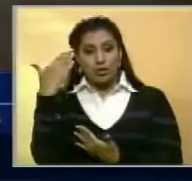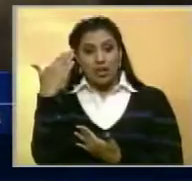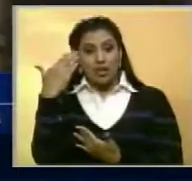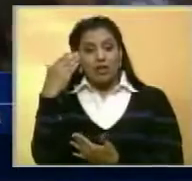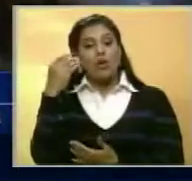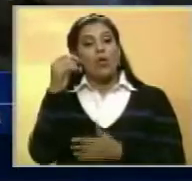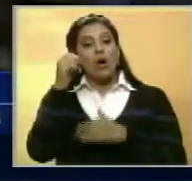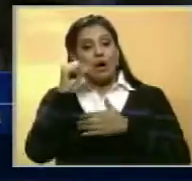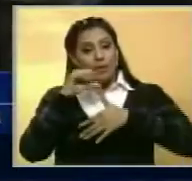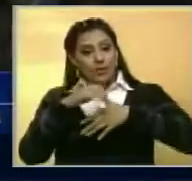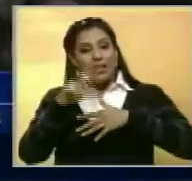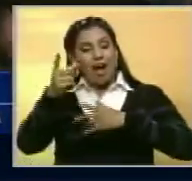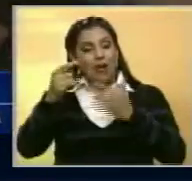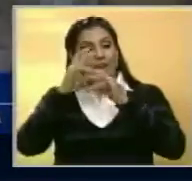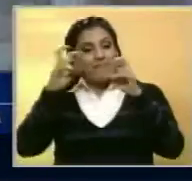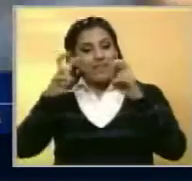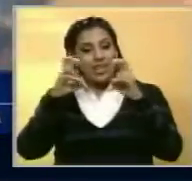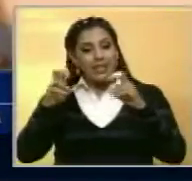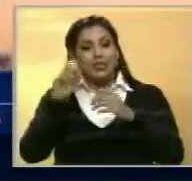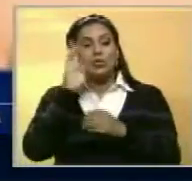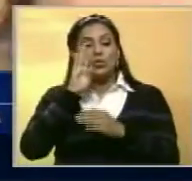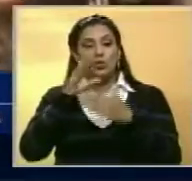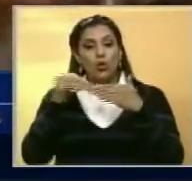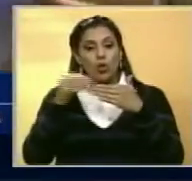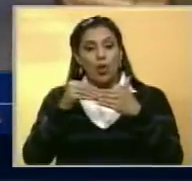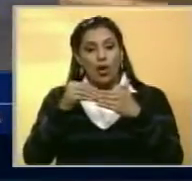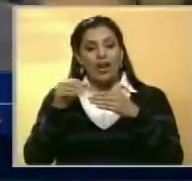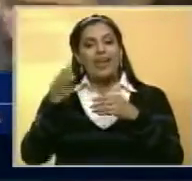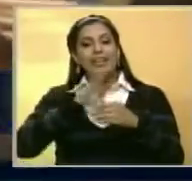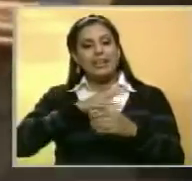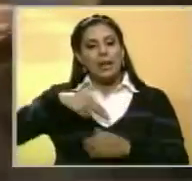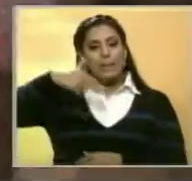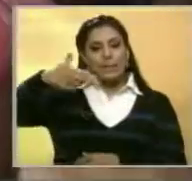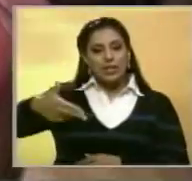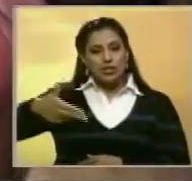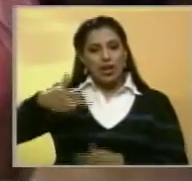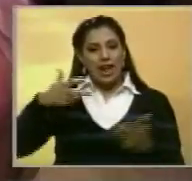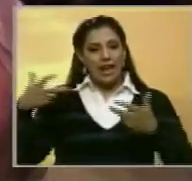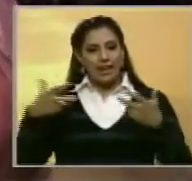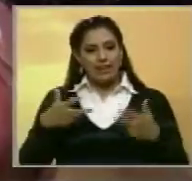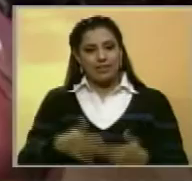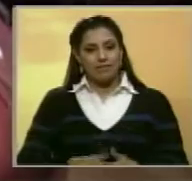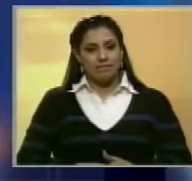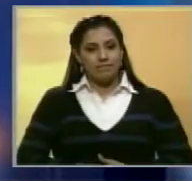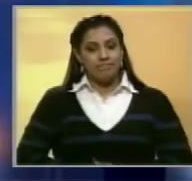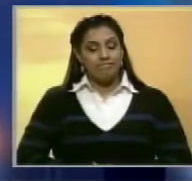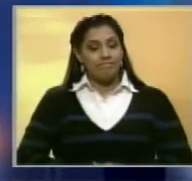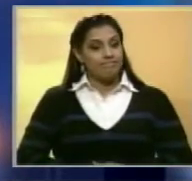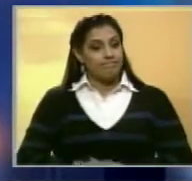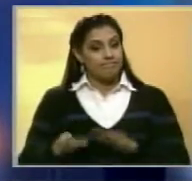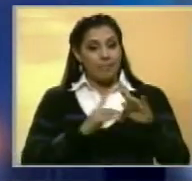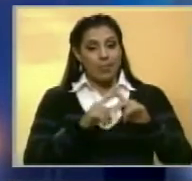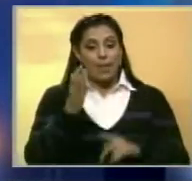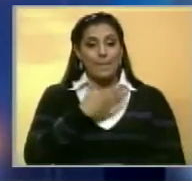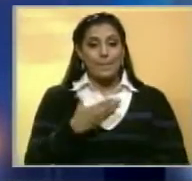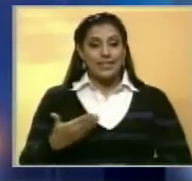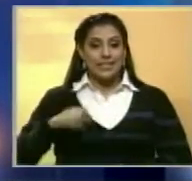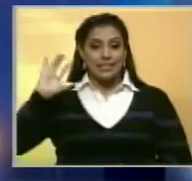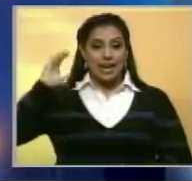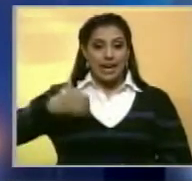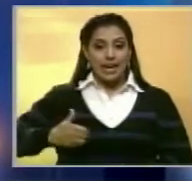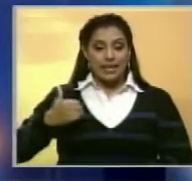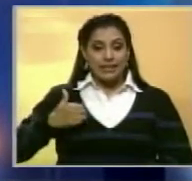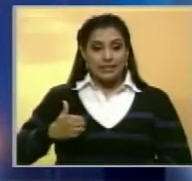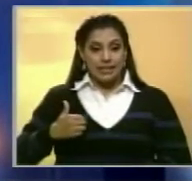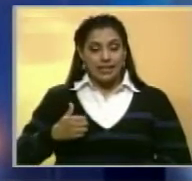el Parla Sur, será investigado por lavado de dinero y porte ilegal de armas de guerra. El presidente de Argentina,